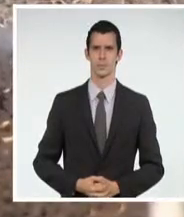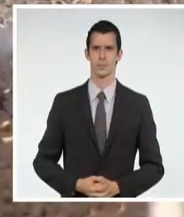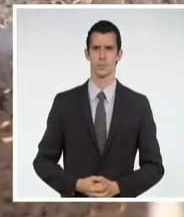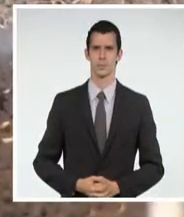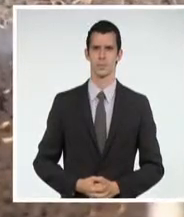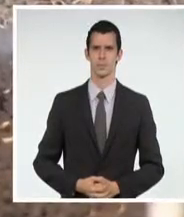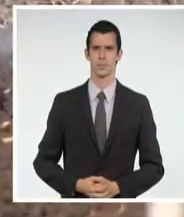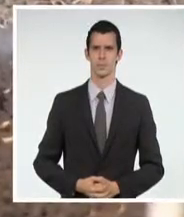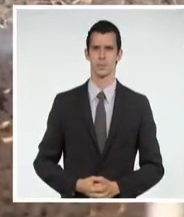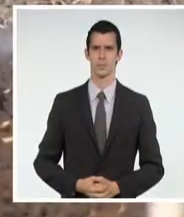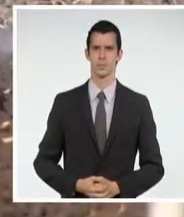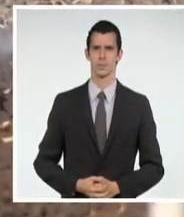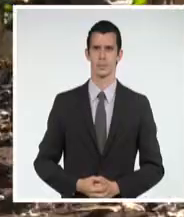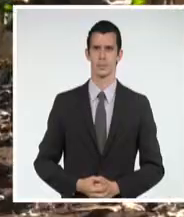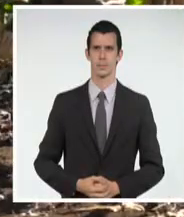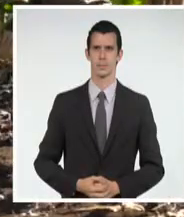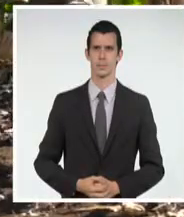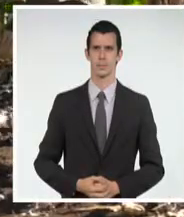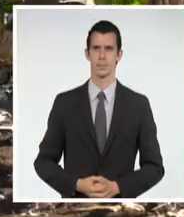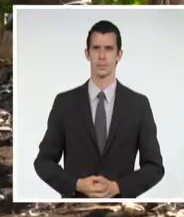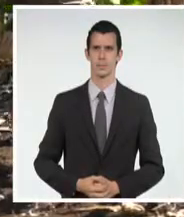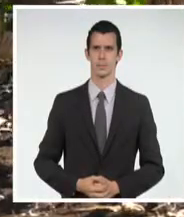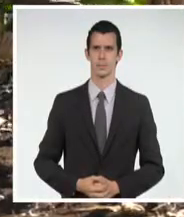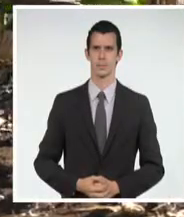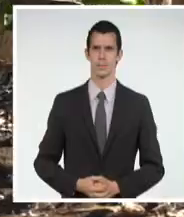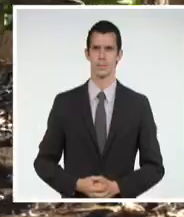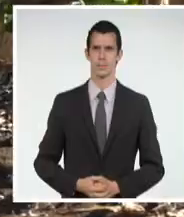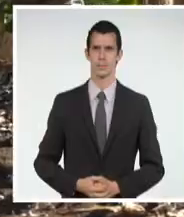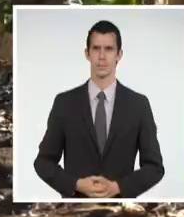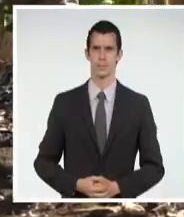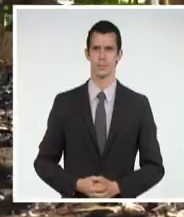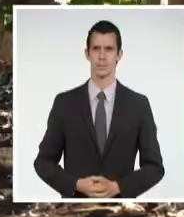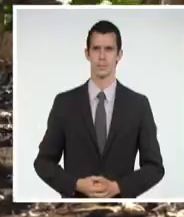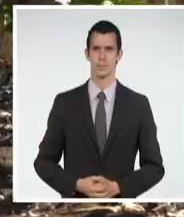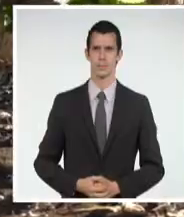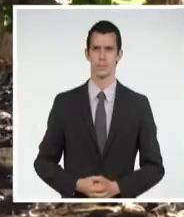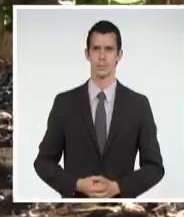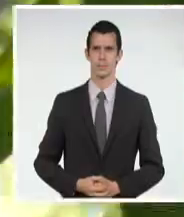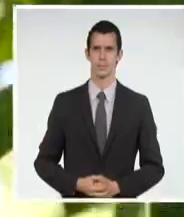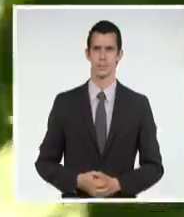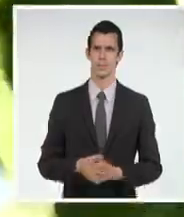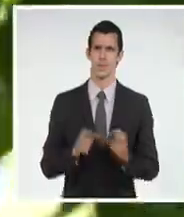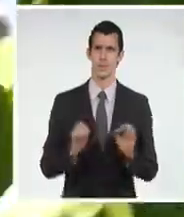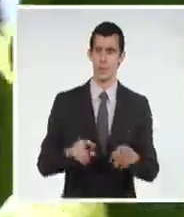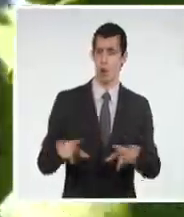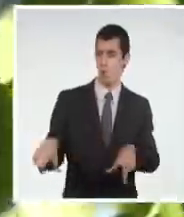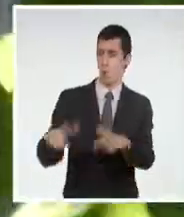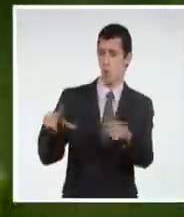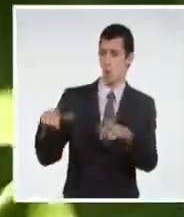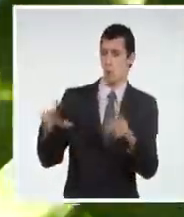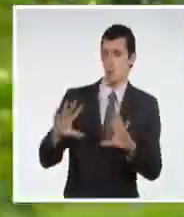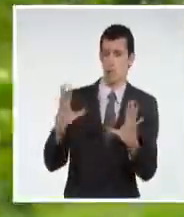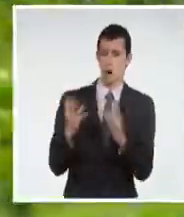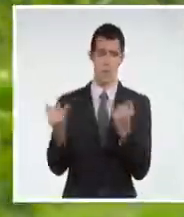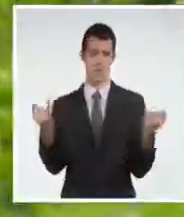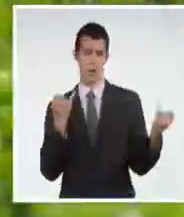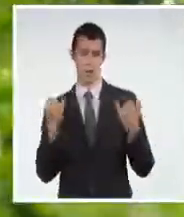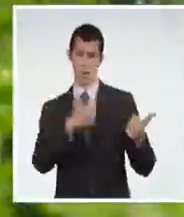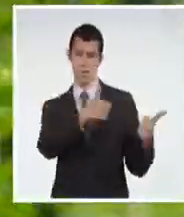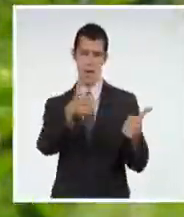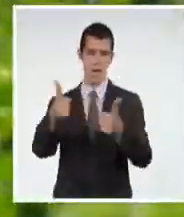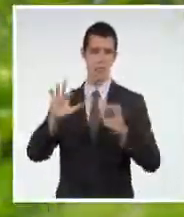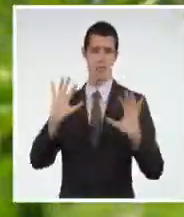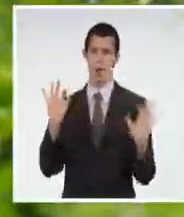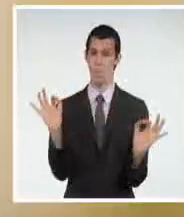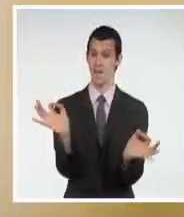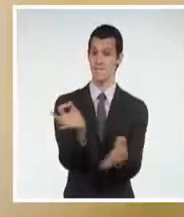Los números en papel no llenan estómagos ni satisfacen necesidades individuales, sino las producciones que llegan a los